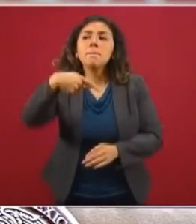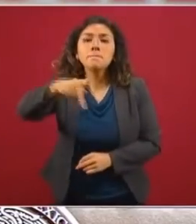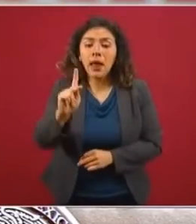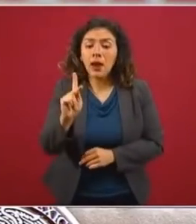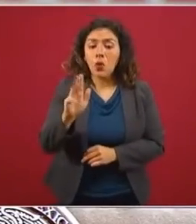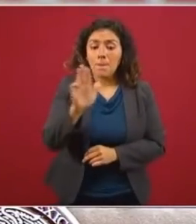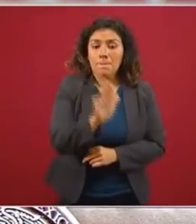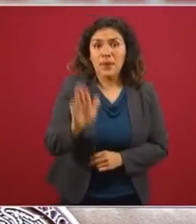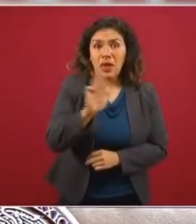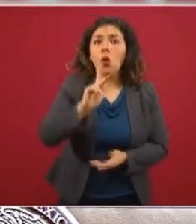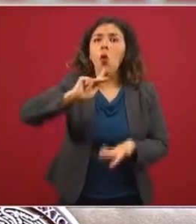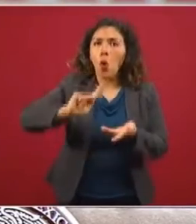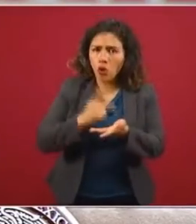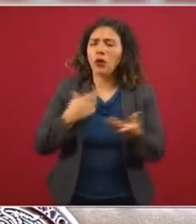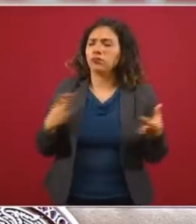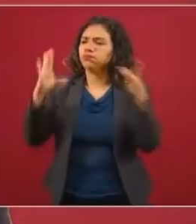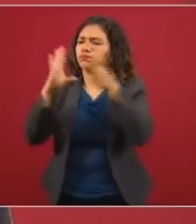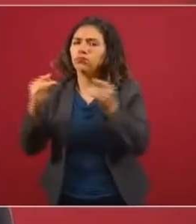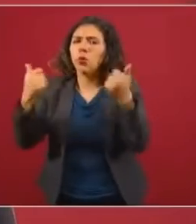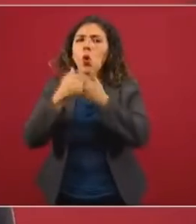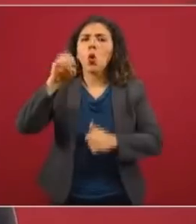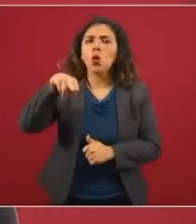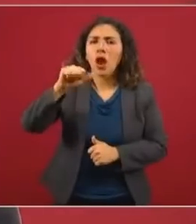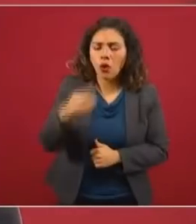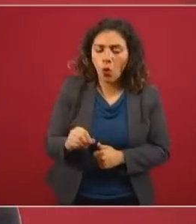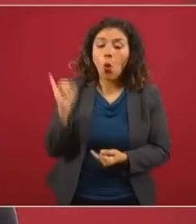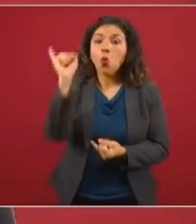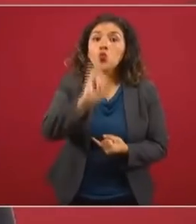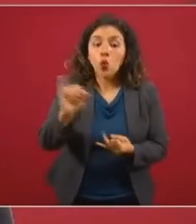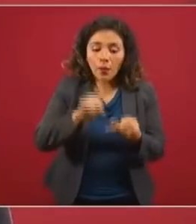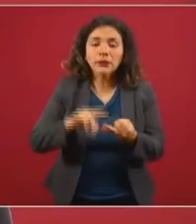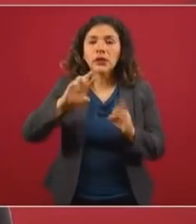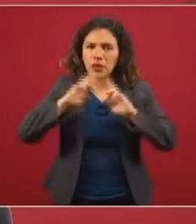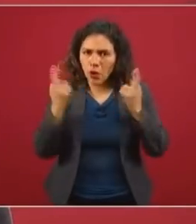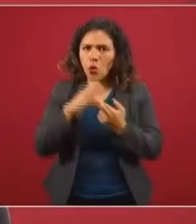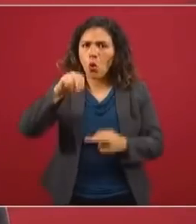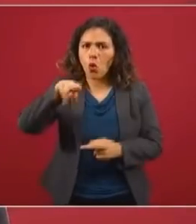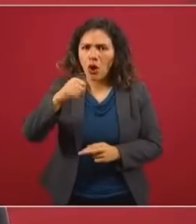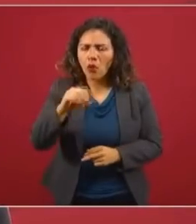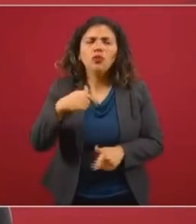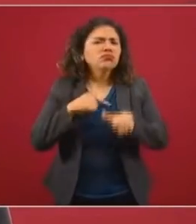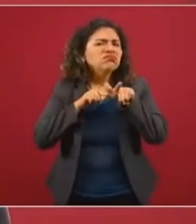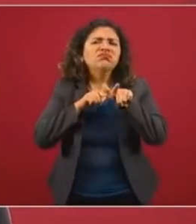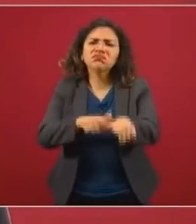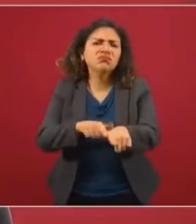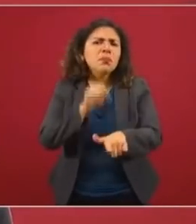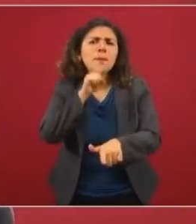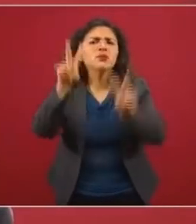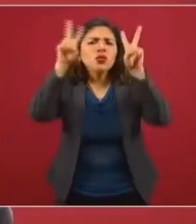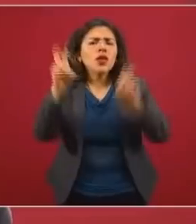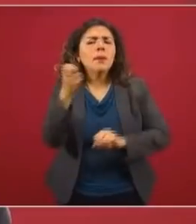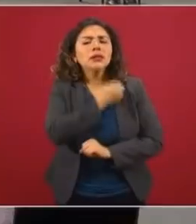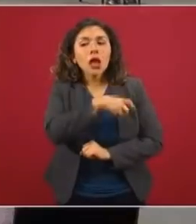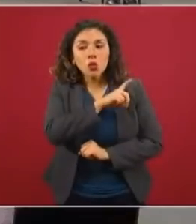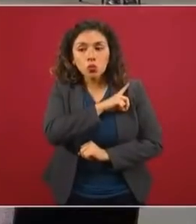a retomar la conversación con Conago, este jueves vamos a tener la reunión con Conago y seguiremos nosotros en el tema de salud